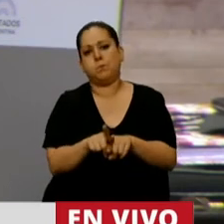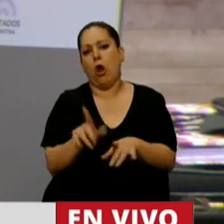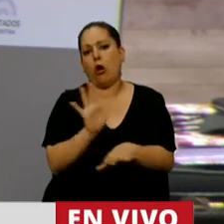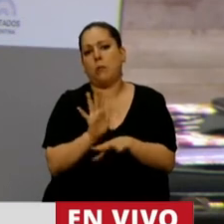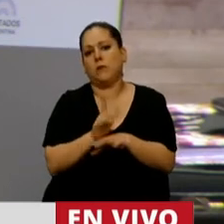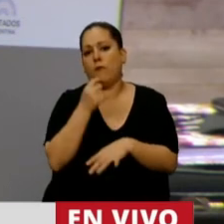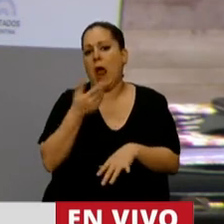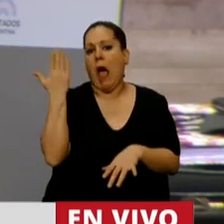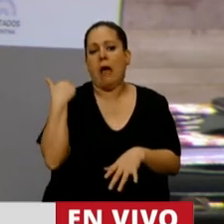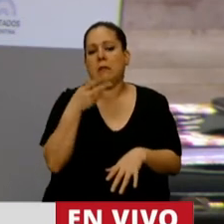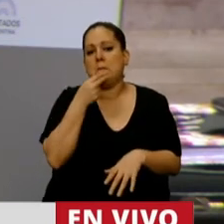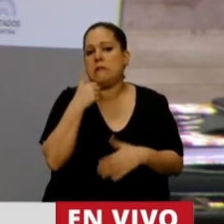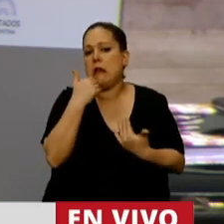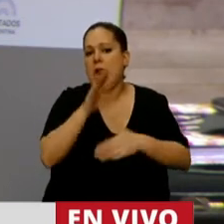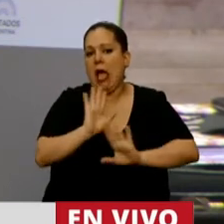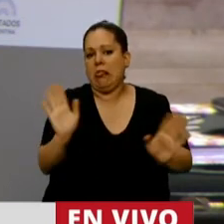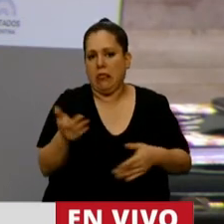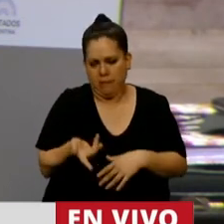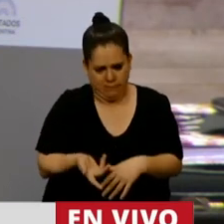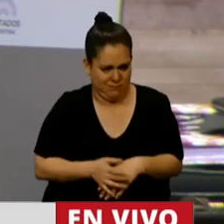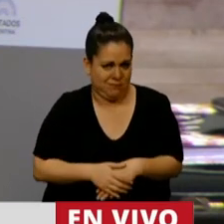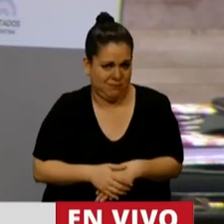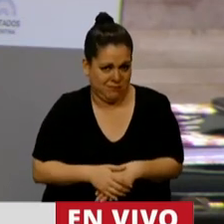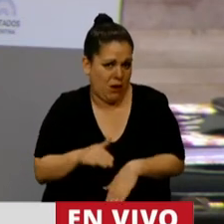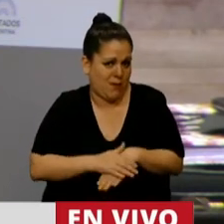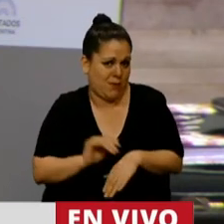no hubiese pasado por ahí ninguna otra responsabilidad.